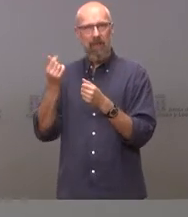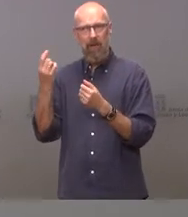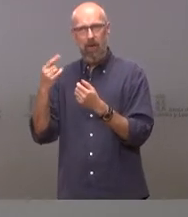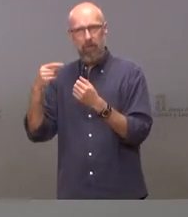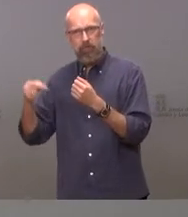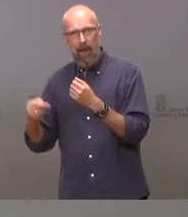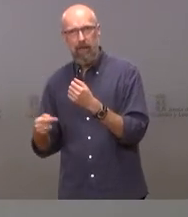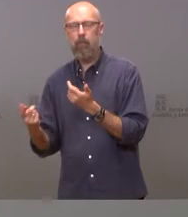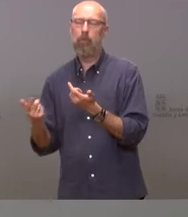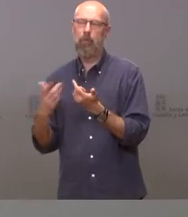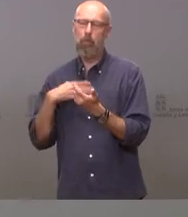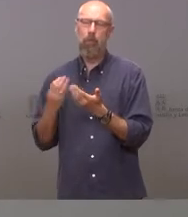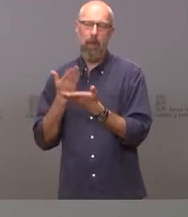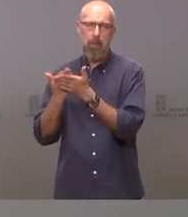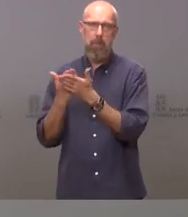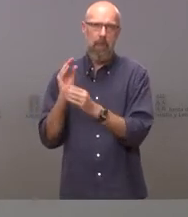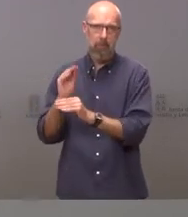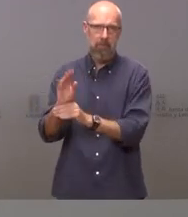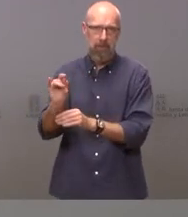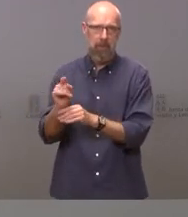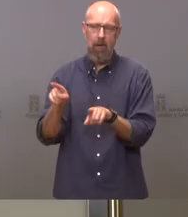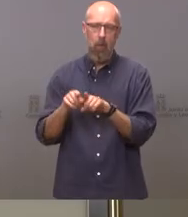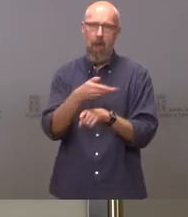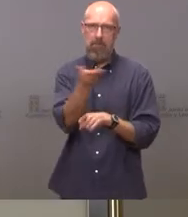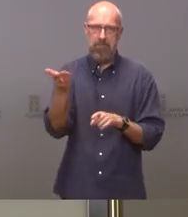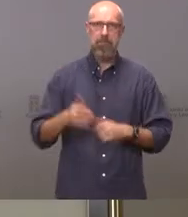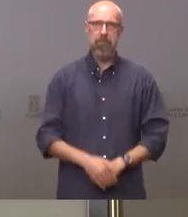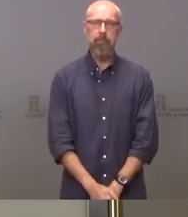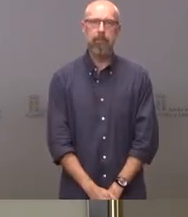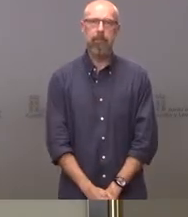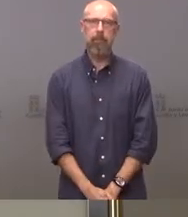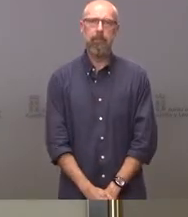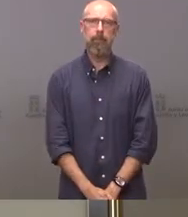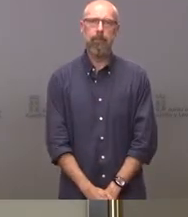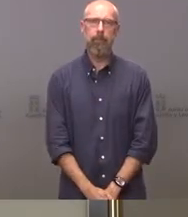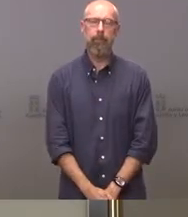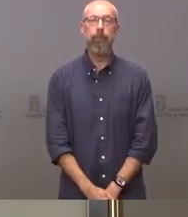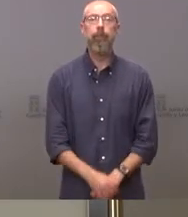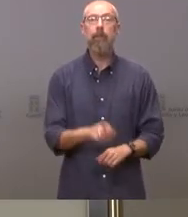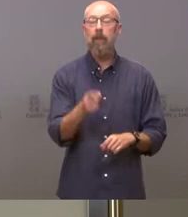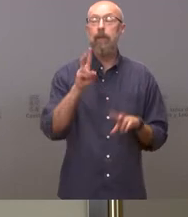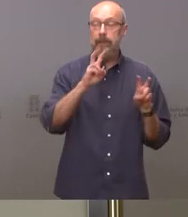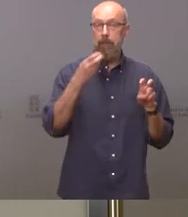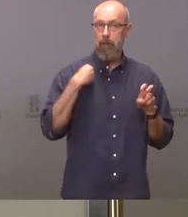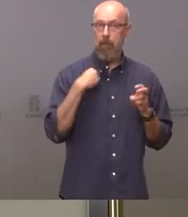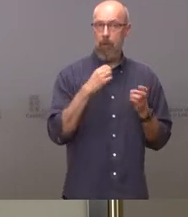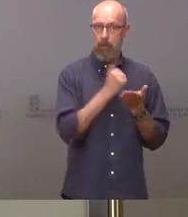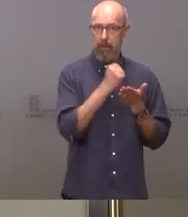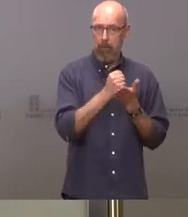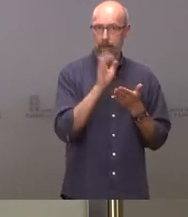ser solicitantes y adjudicatarios de este tipo de ayudas sobre el asunto del pasaporte me dicen también que